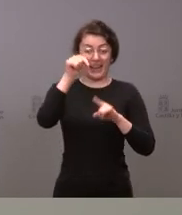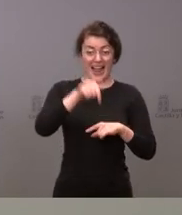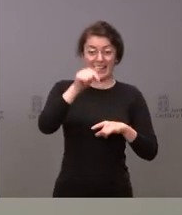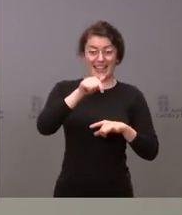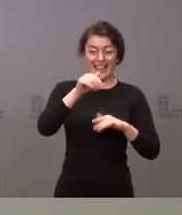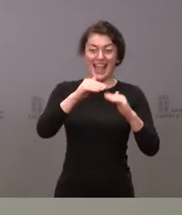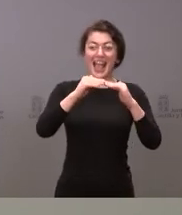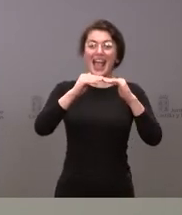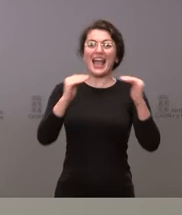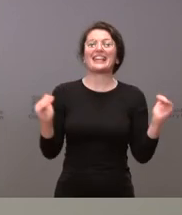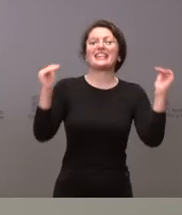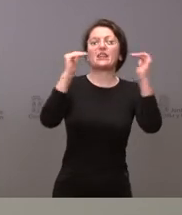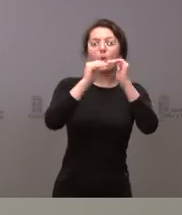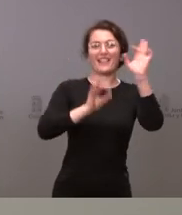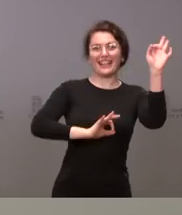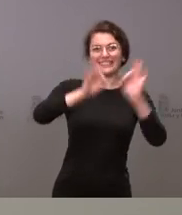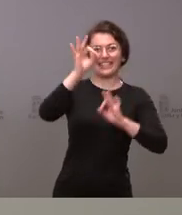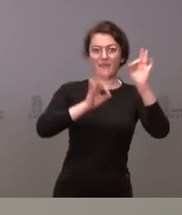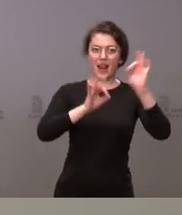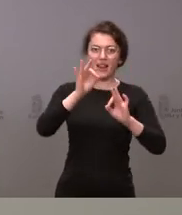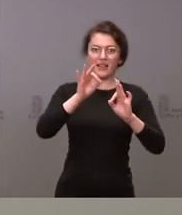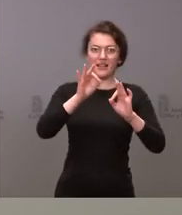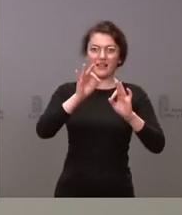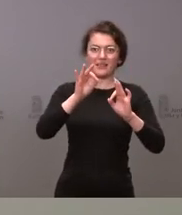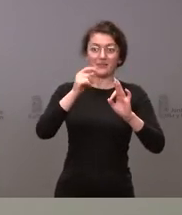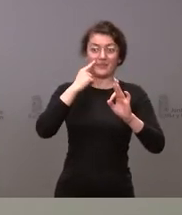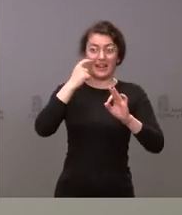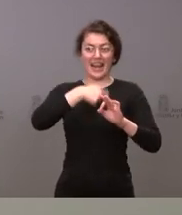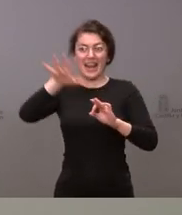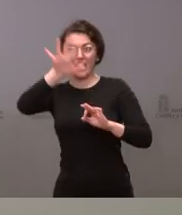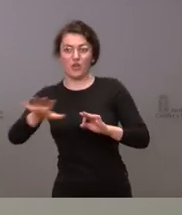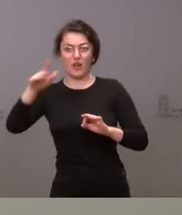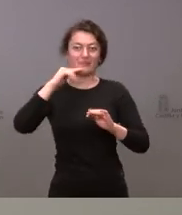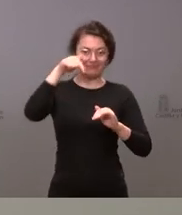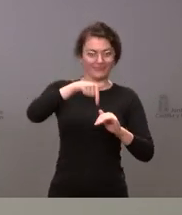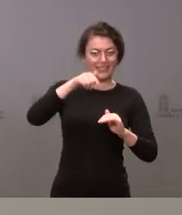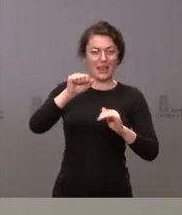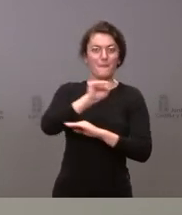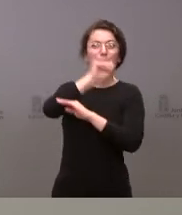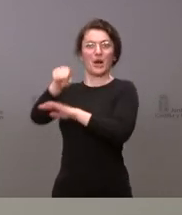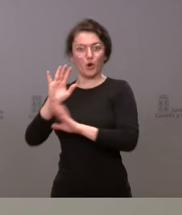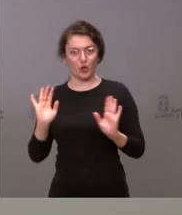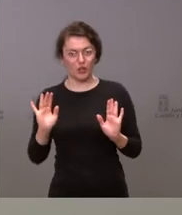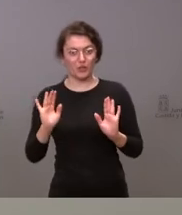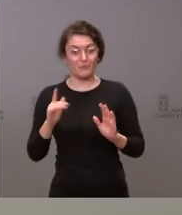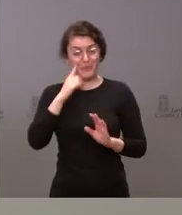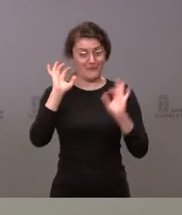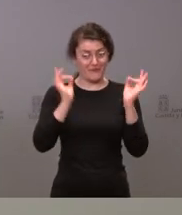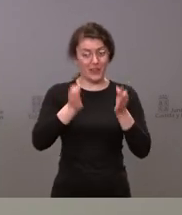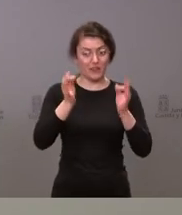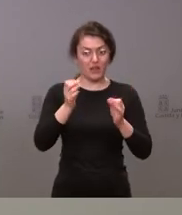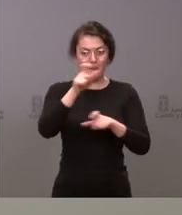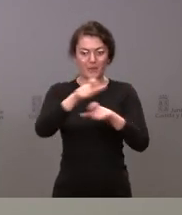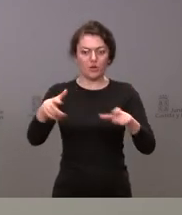lo cierto es que la pobreza existe afecta a muchas personas y ha crecido en los últimos tiempos